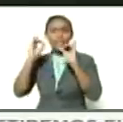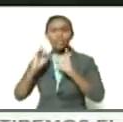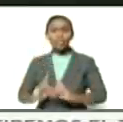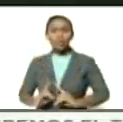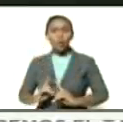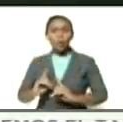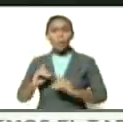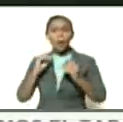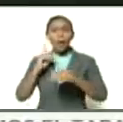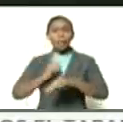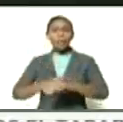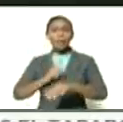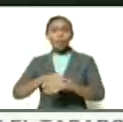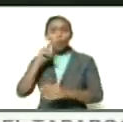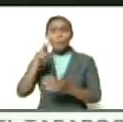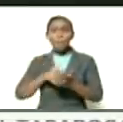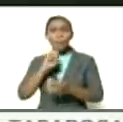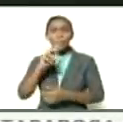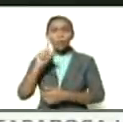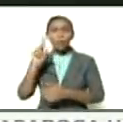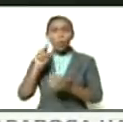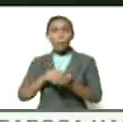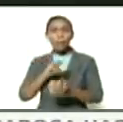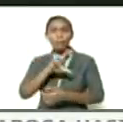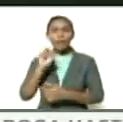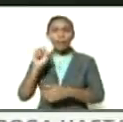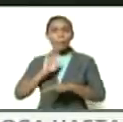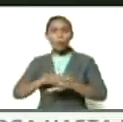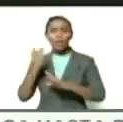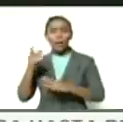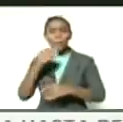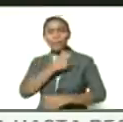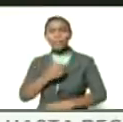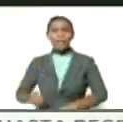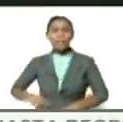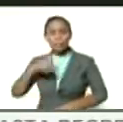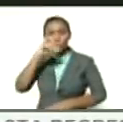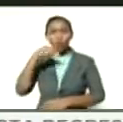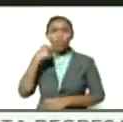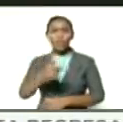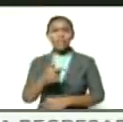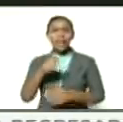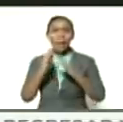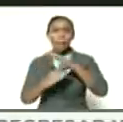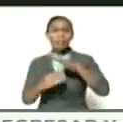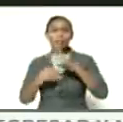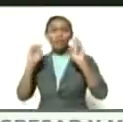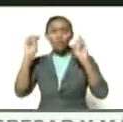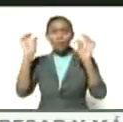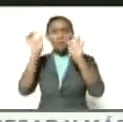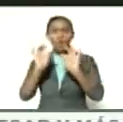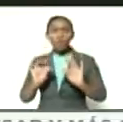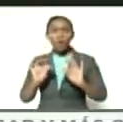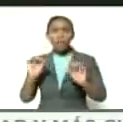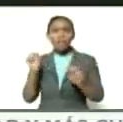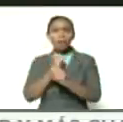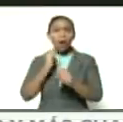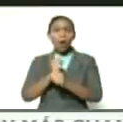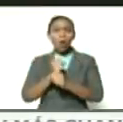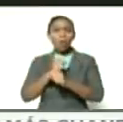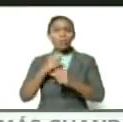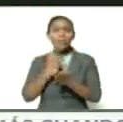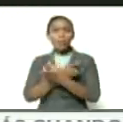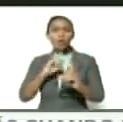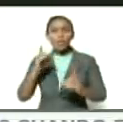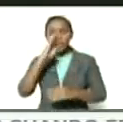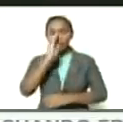para el periodo 2021-2030 porque el presidente Maduro dice que es la base para un nuevo modelo de gestión de democracia